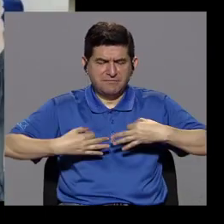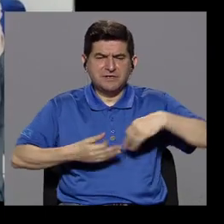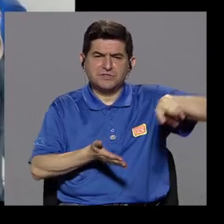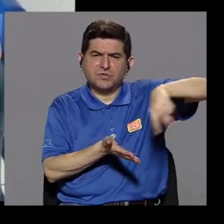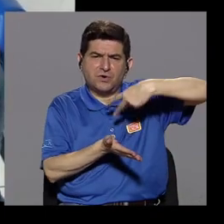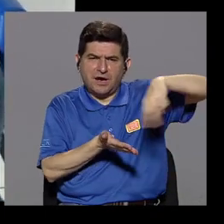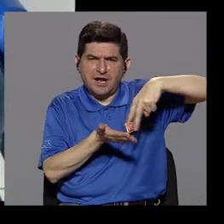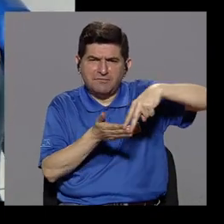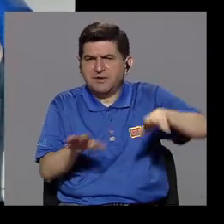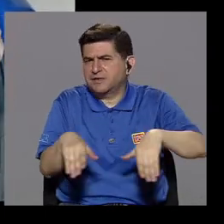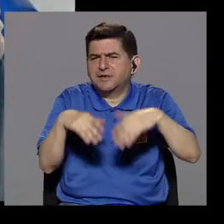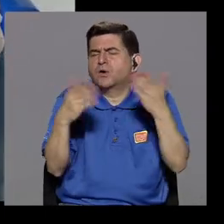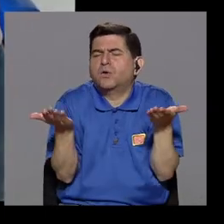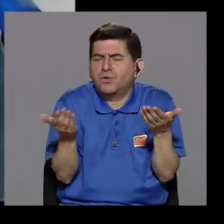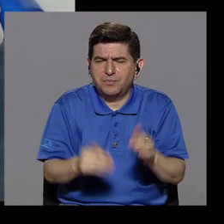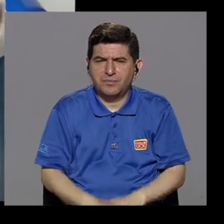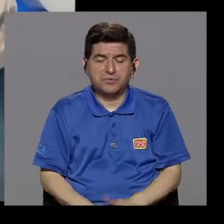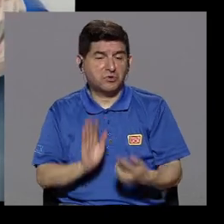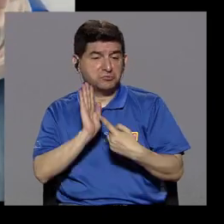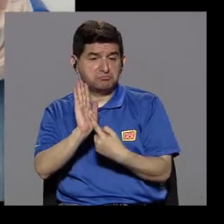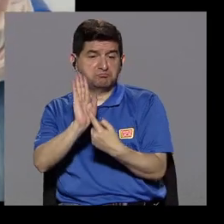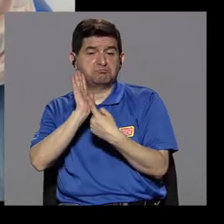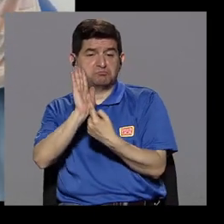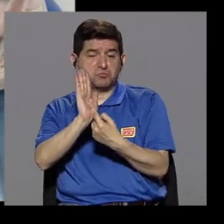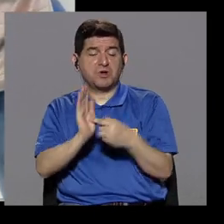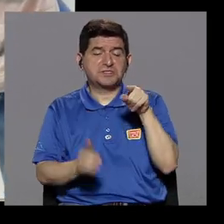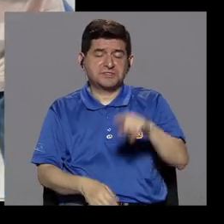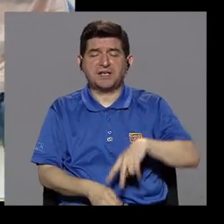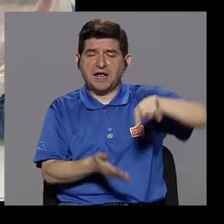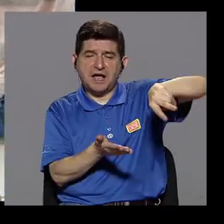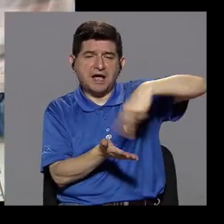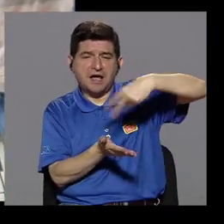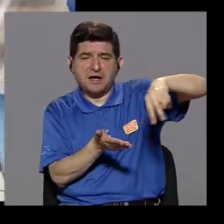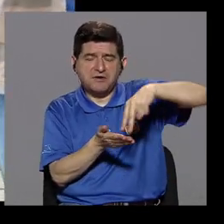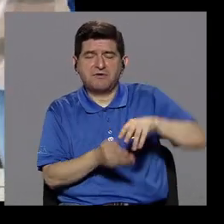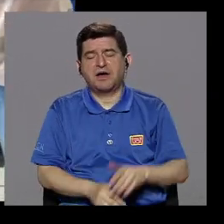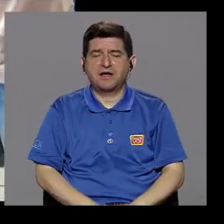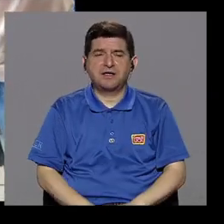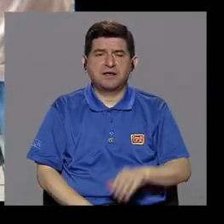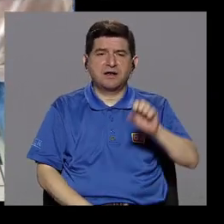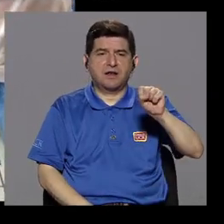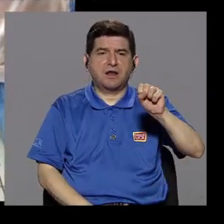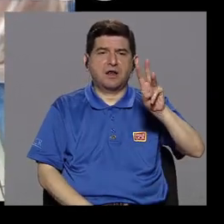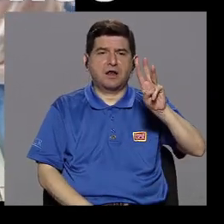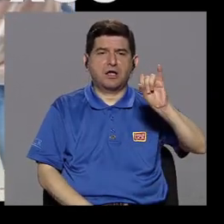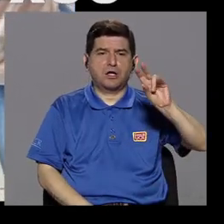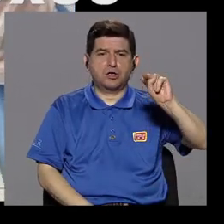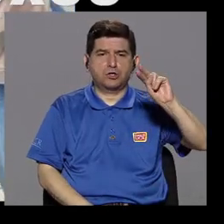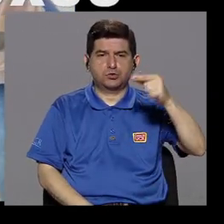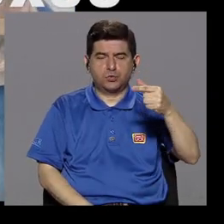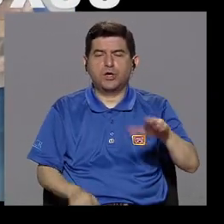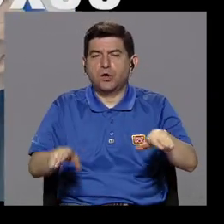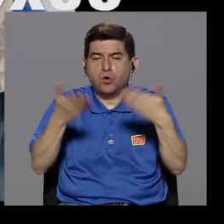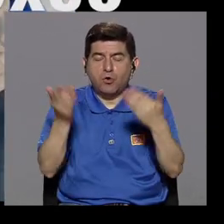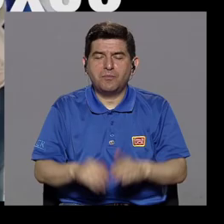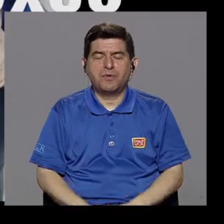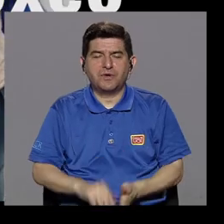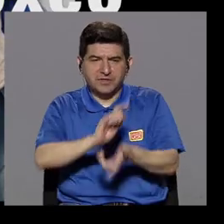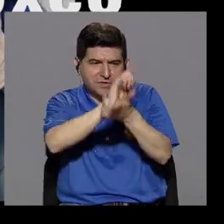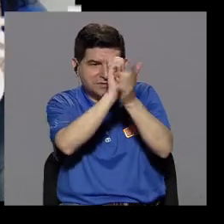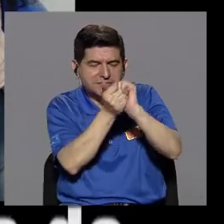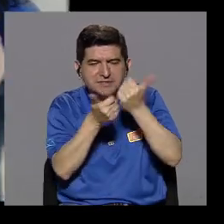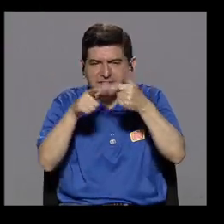criollo, por ejemplo, entonces demostramos cómo es que se baila swing criollo, y adecuamos el lenguaje de acuerdo a lo que